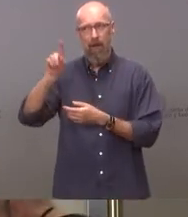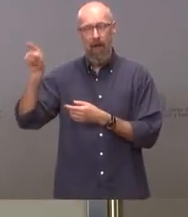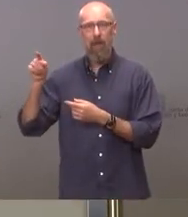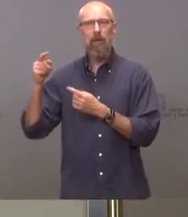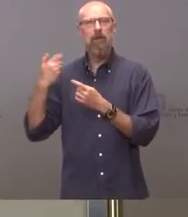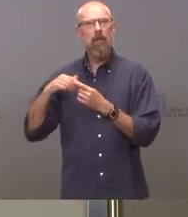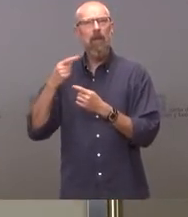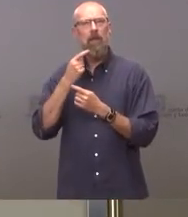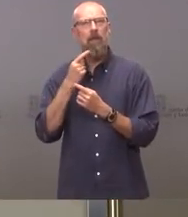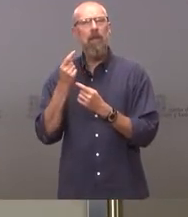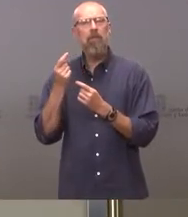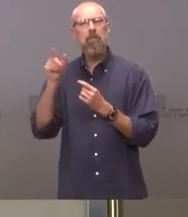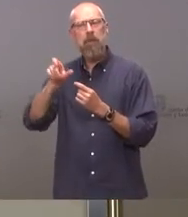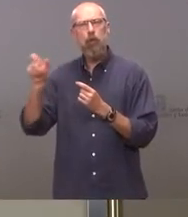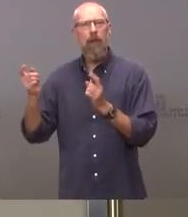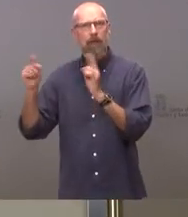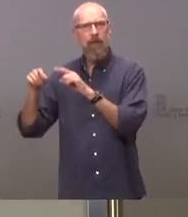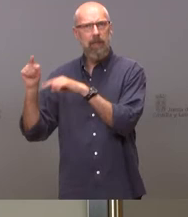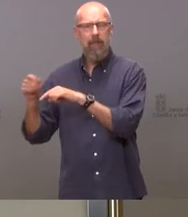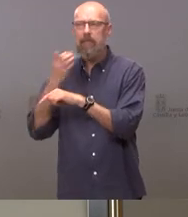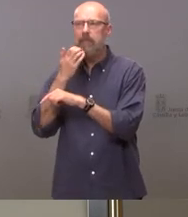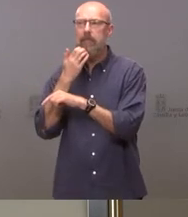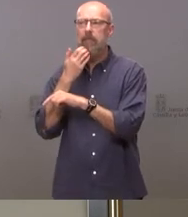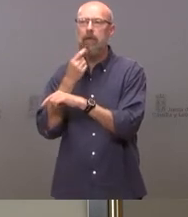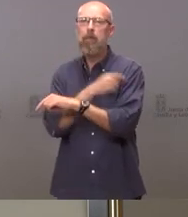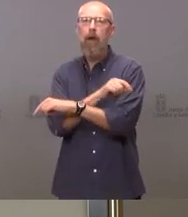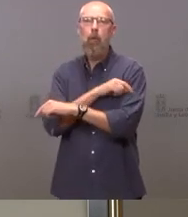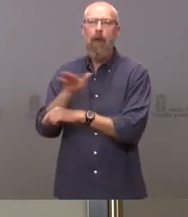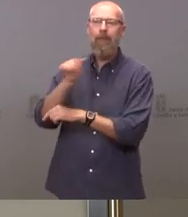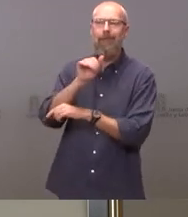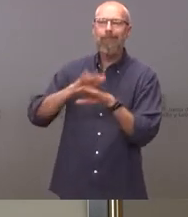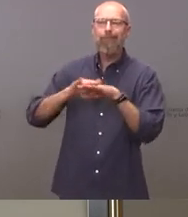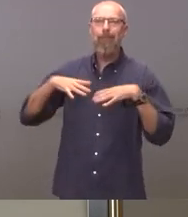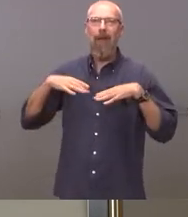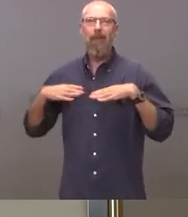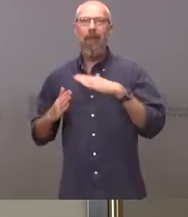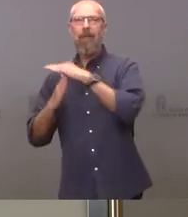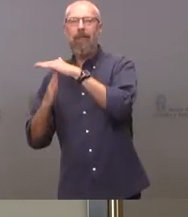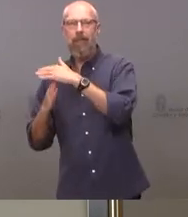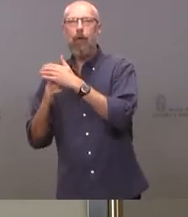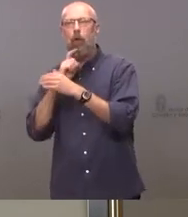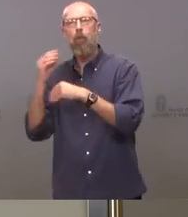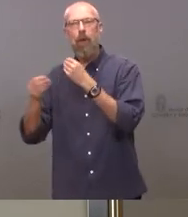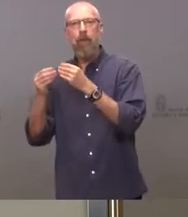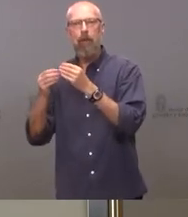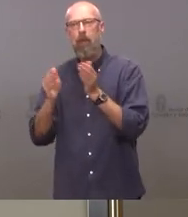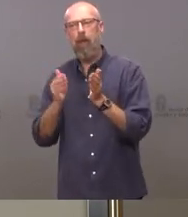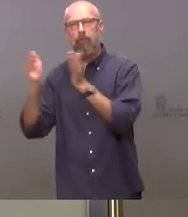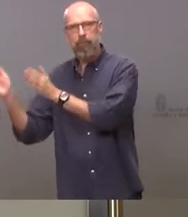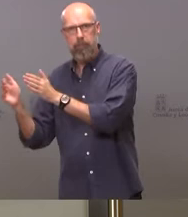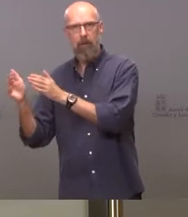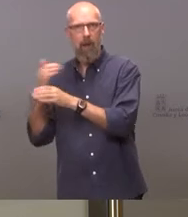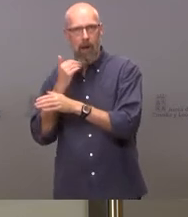citadas para recibir la vacuna y que no puedan recibir a los que están de vacaciones en ese momento puedan pues alterarla o avanzarla en el tiempo